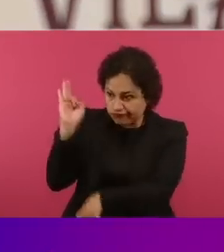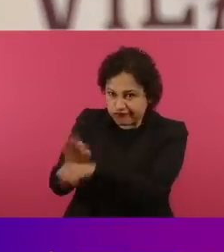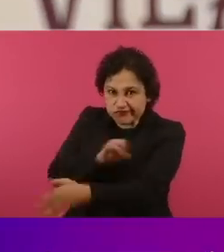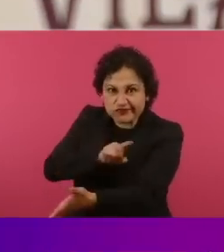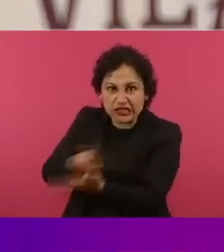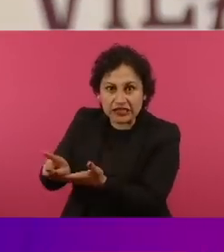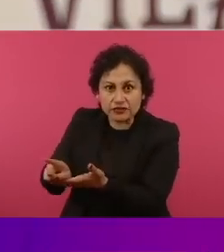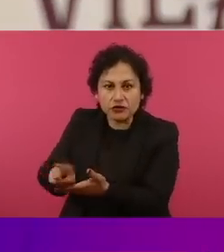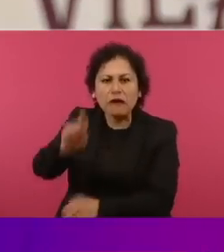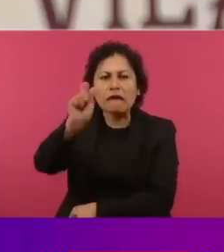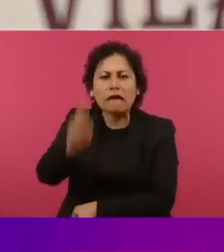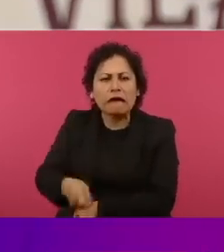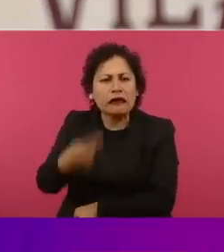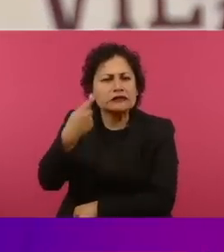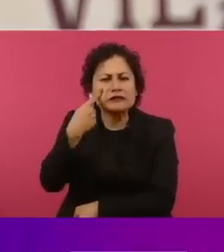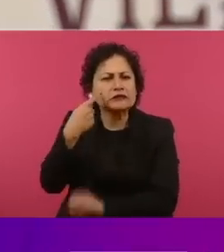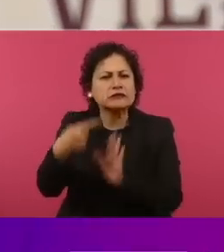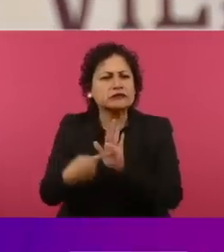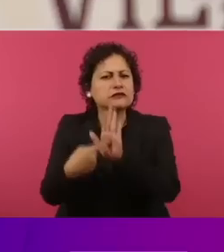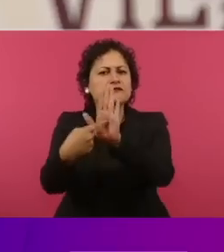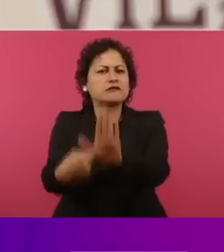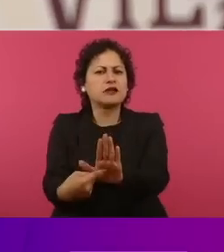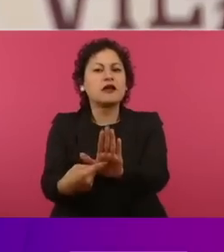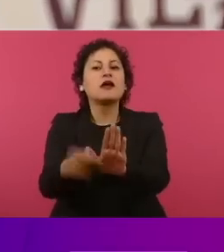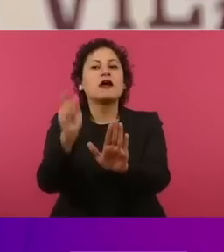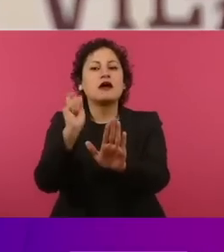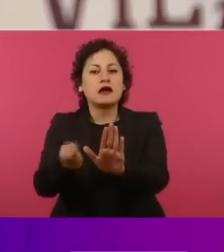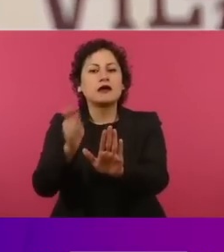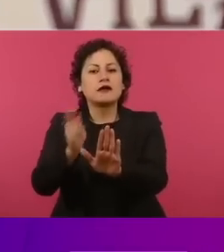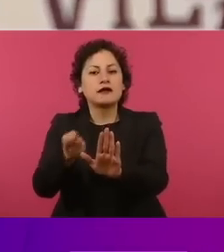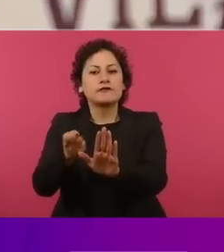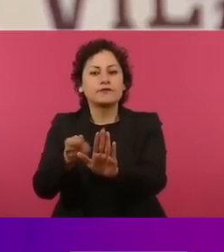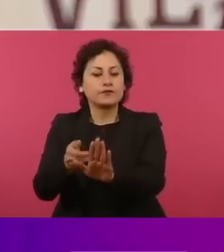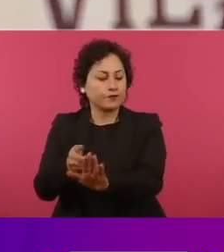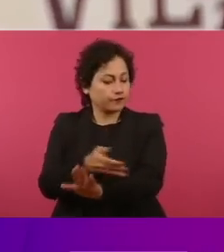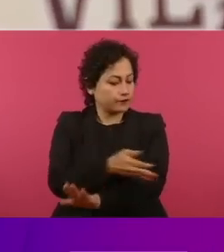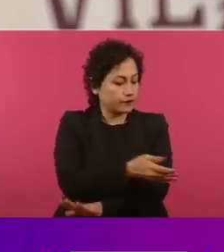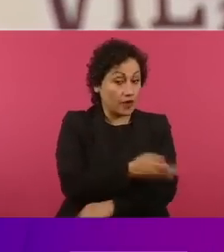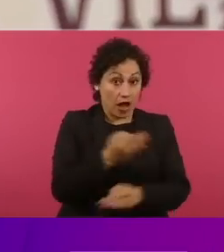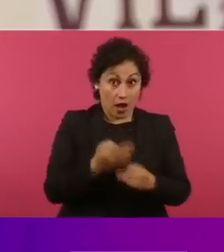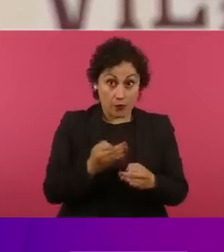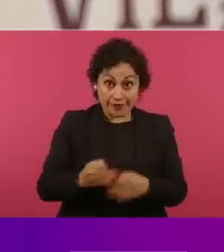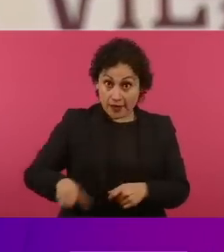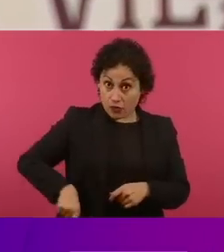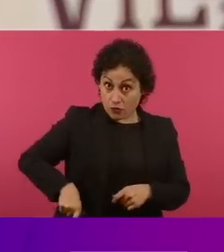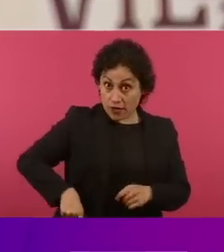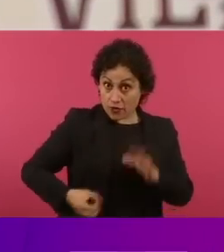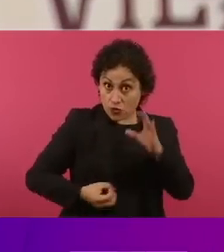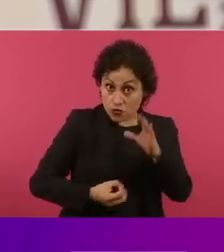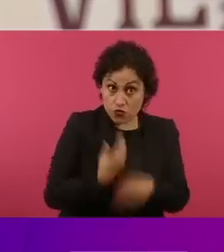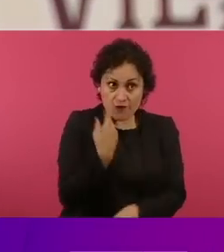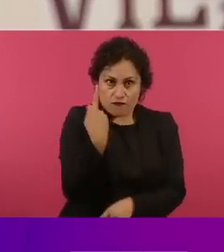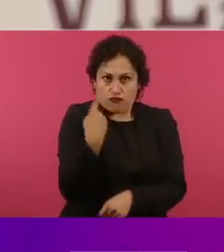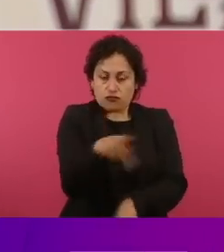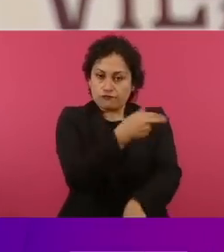el gobierno, a través de las políticas que ha implementado la actual administración y a través de un